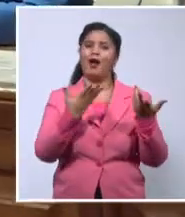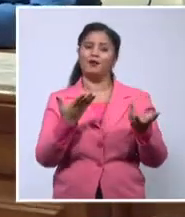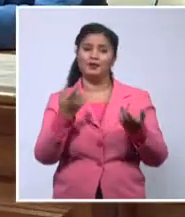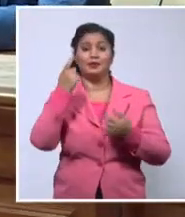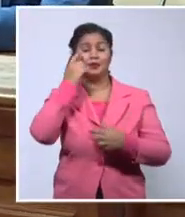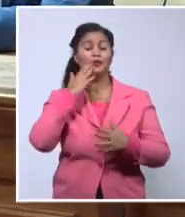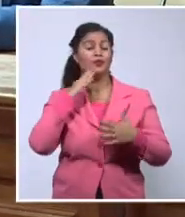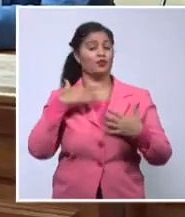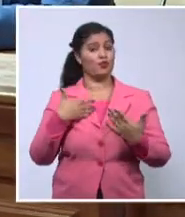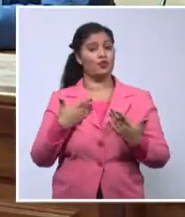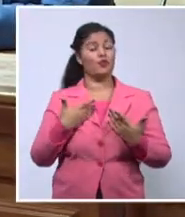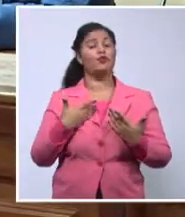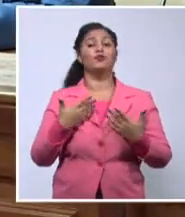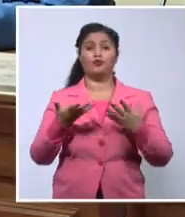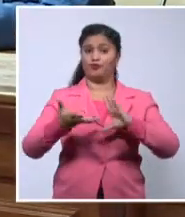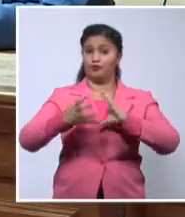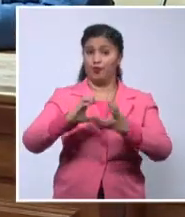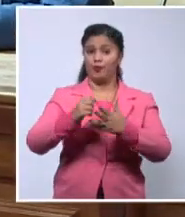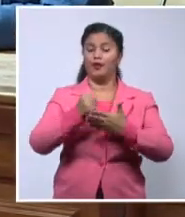profundizando en ese diálogo,